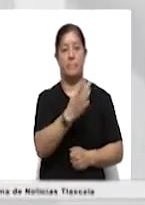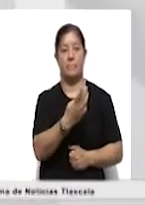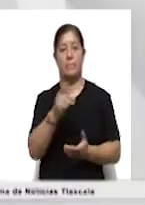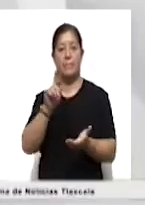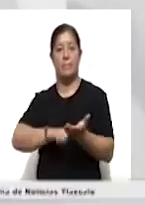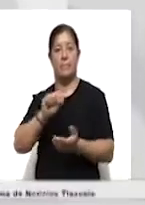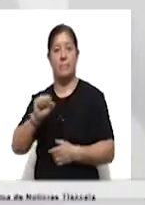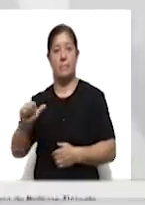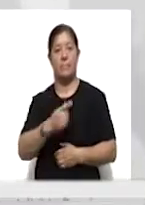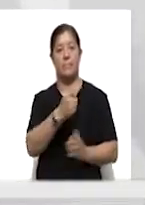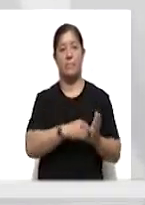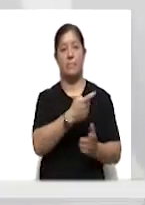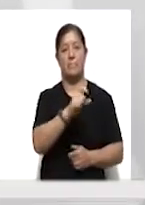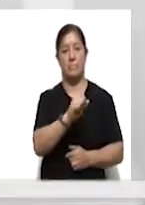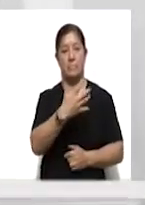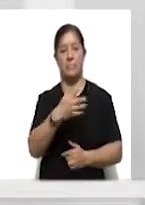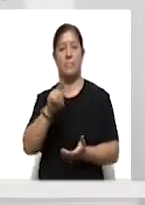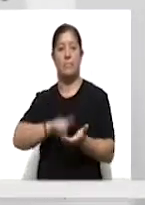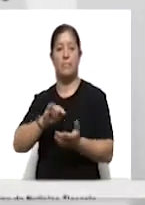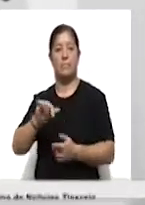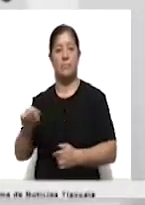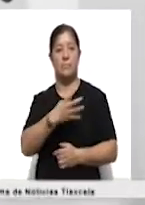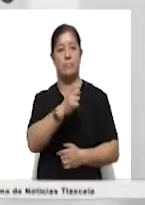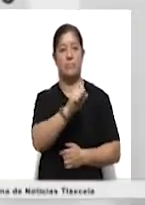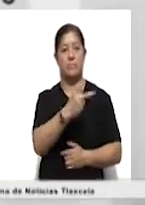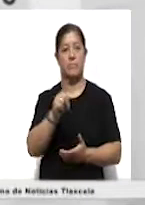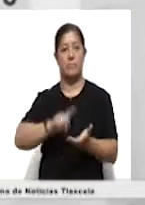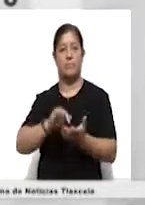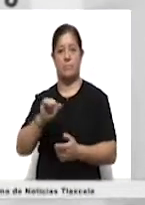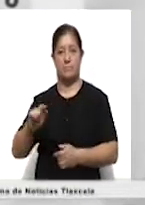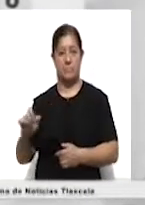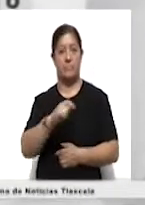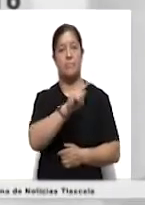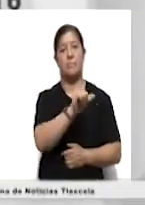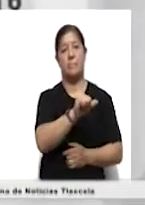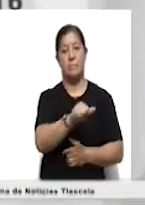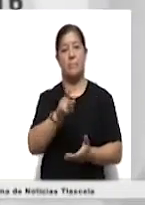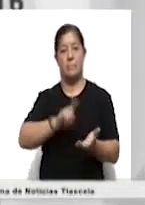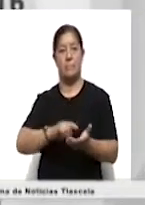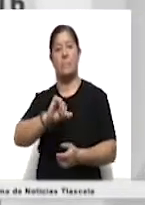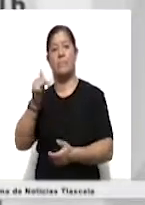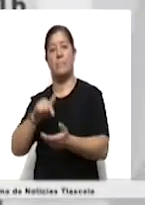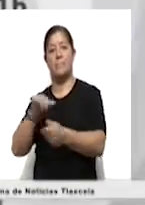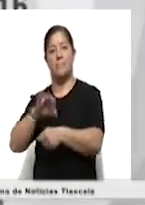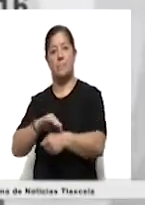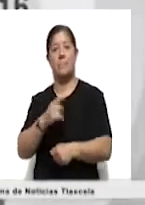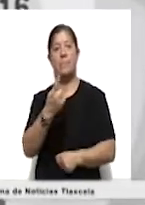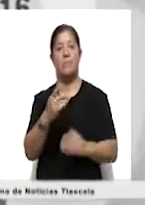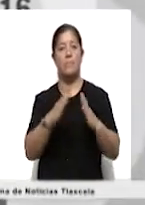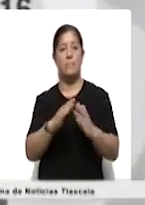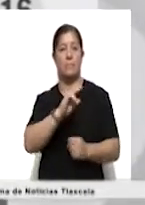se han registrado en la CESA, mil ciento veinticinco en el IMSS, cuatrocientos veintiocho en el Issste, dieciséis en otras instituciones,